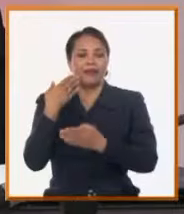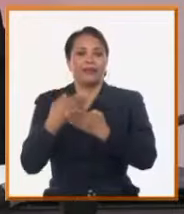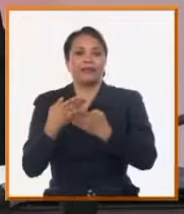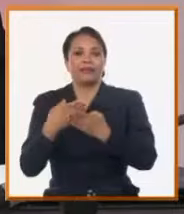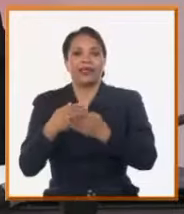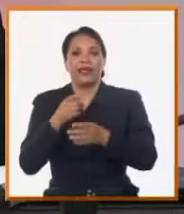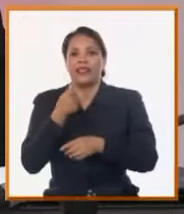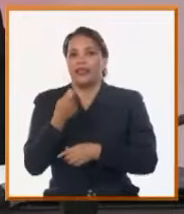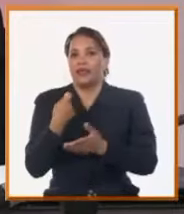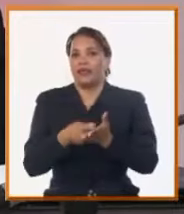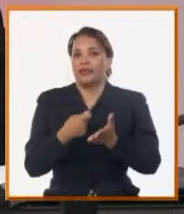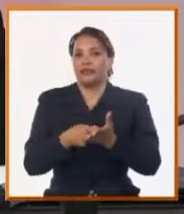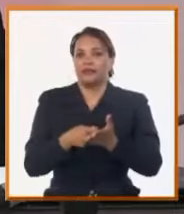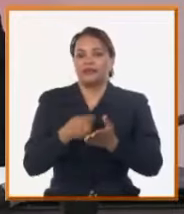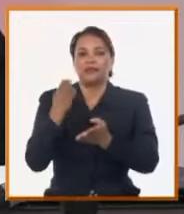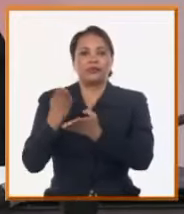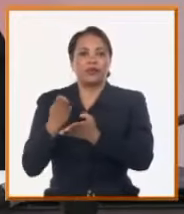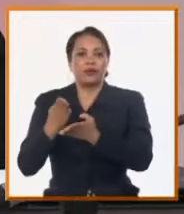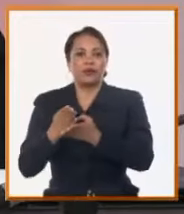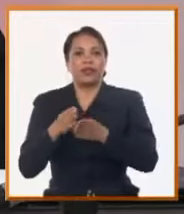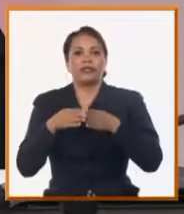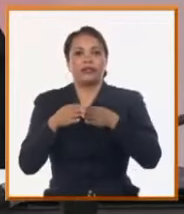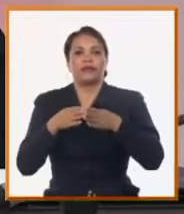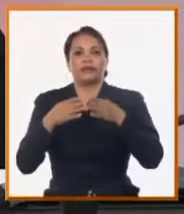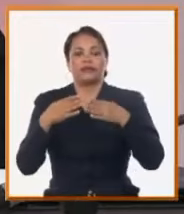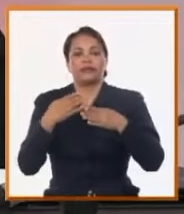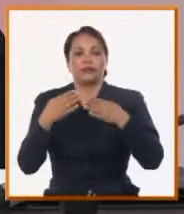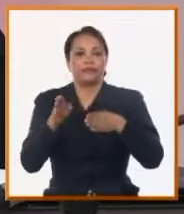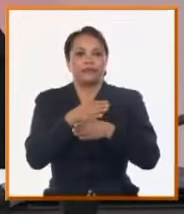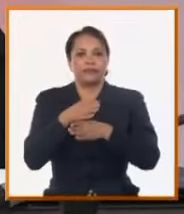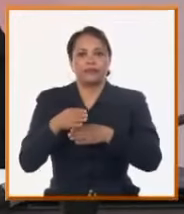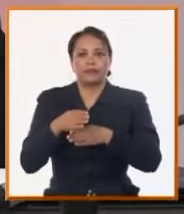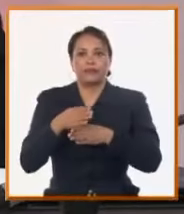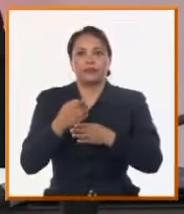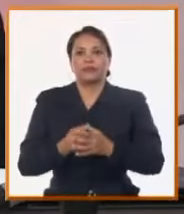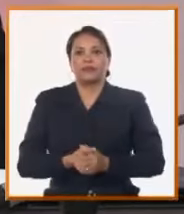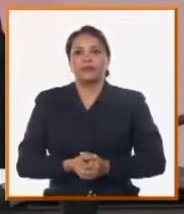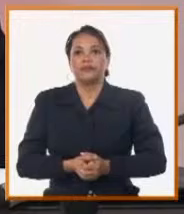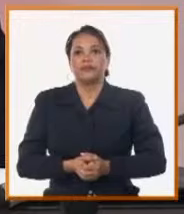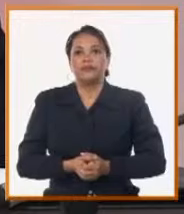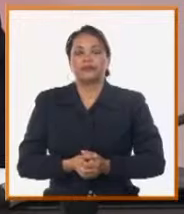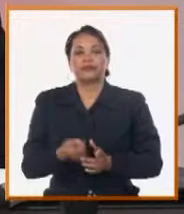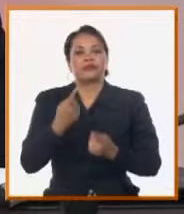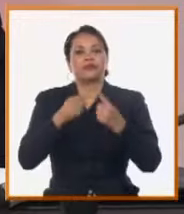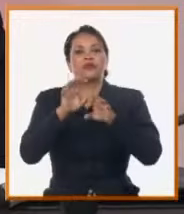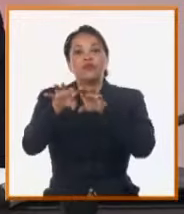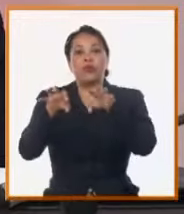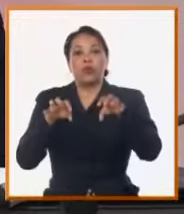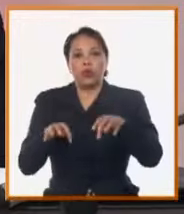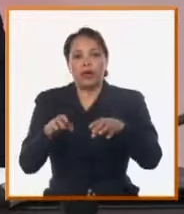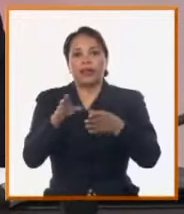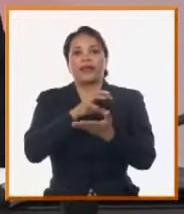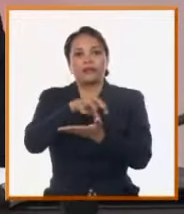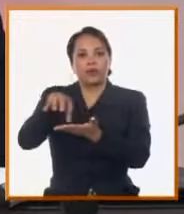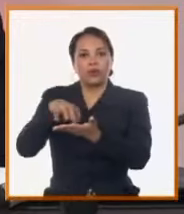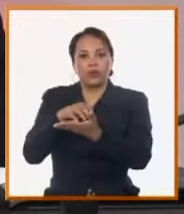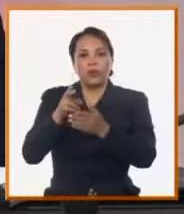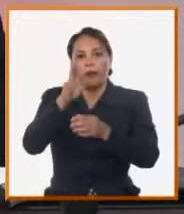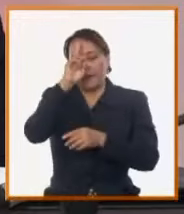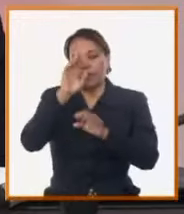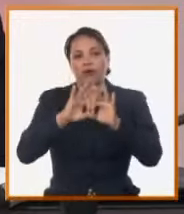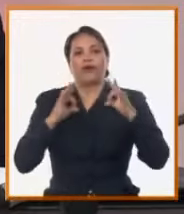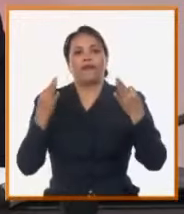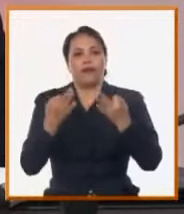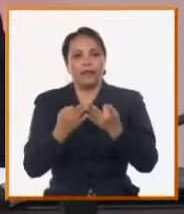básica, desembarco del Granma, los tanques elevados de la vivienda del antiguo comité militar, y en algunas ocasiones anteriores consultorios del médico de la